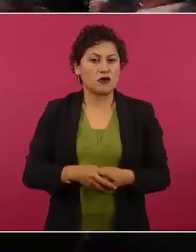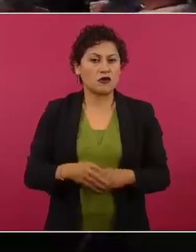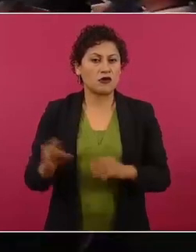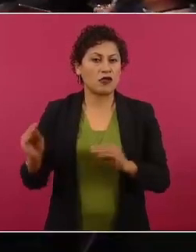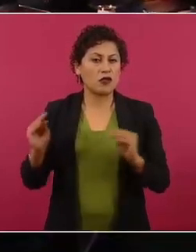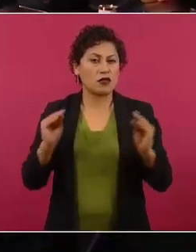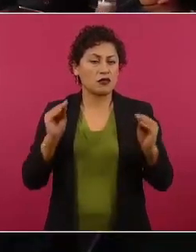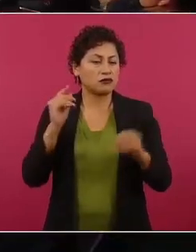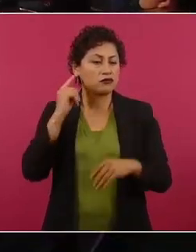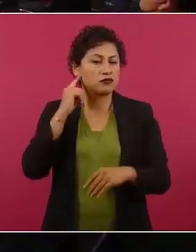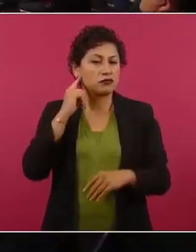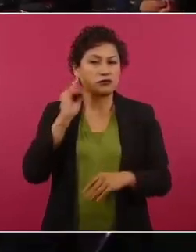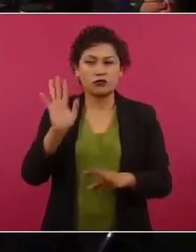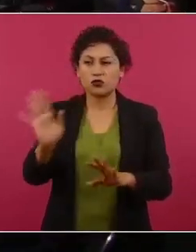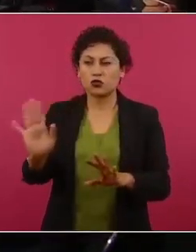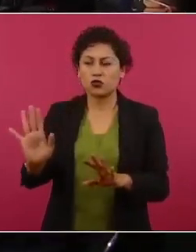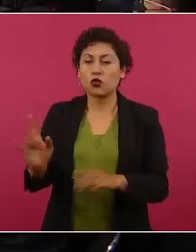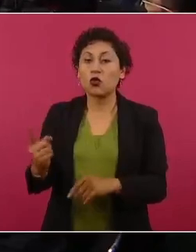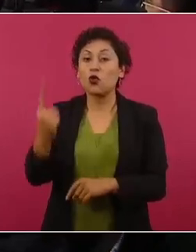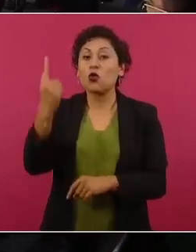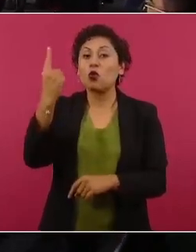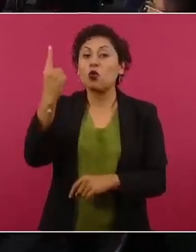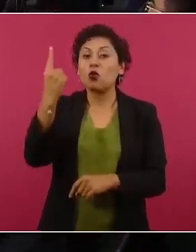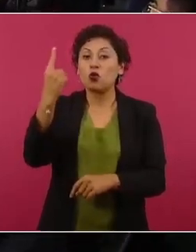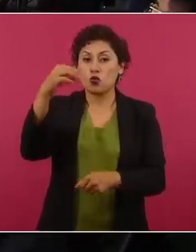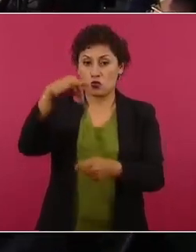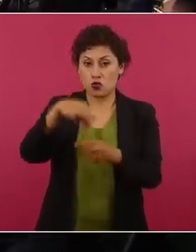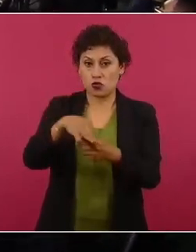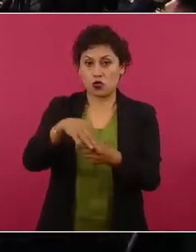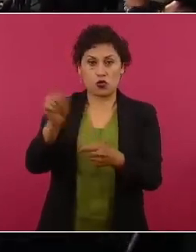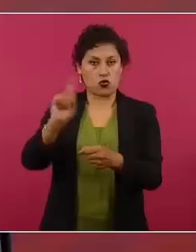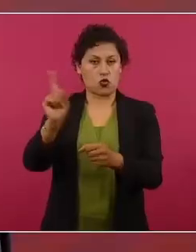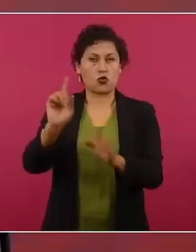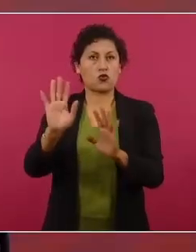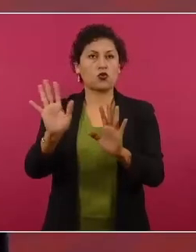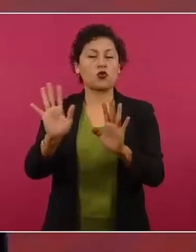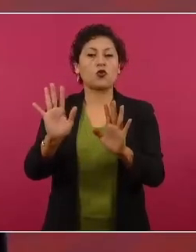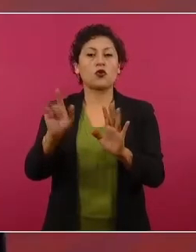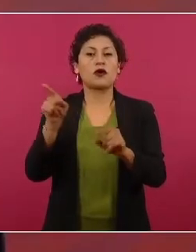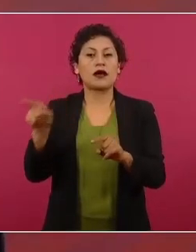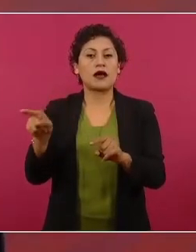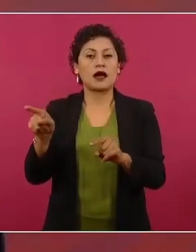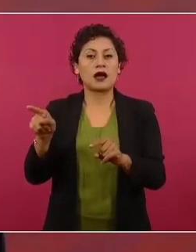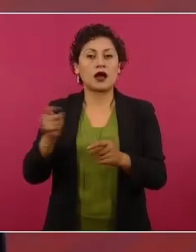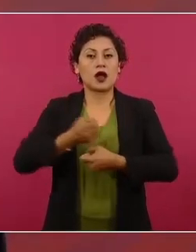No, pero hay uno, no que votó, sino que manifestó que iba a ir en contra.